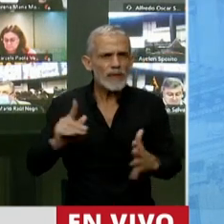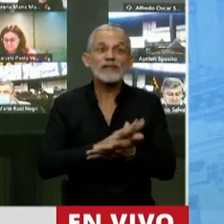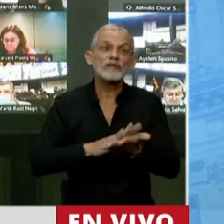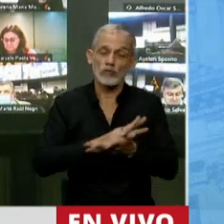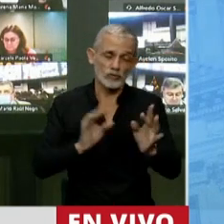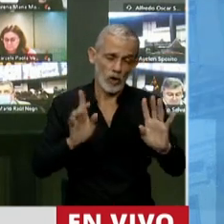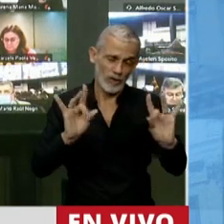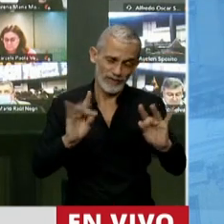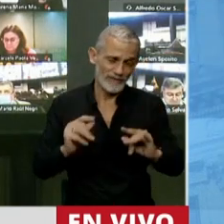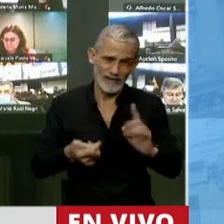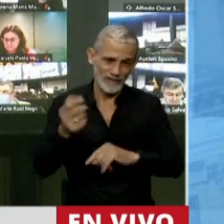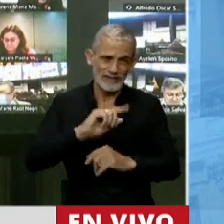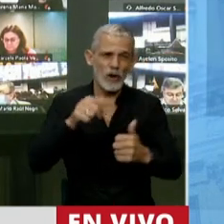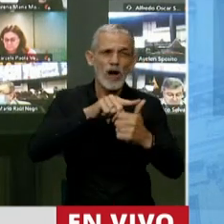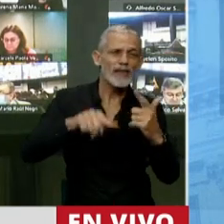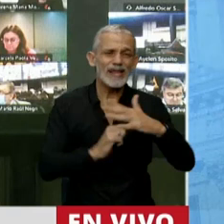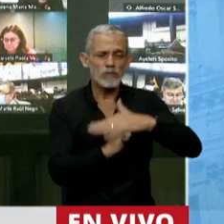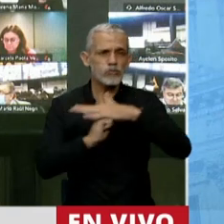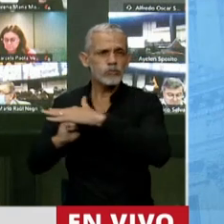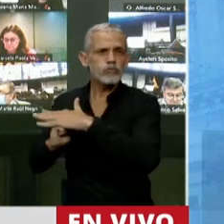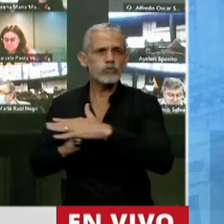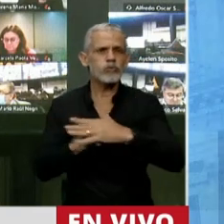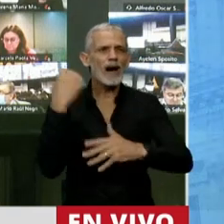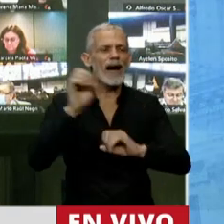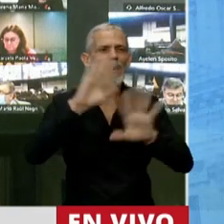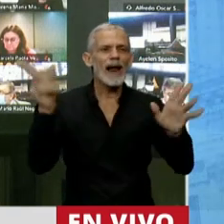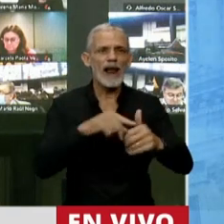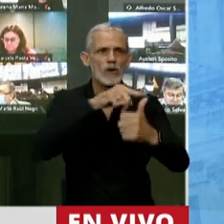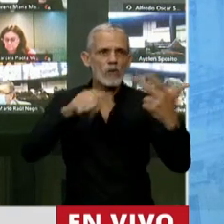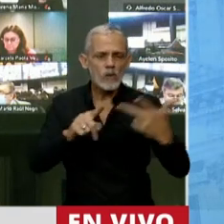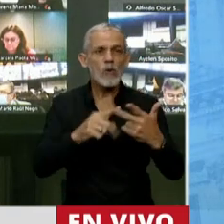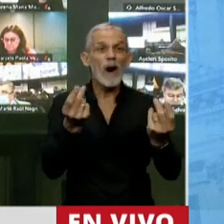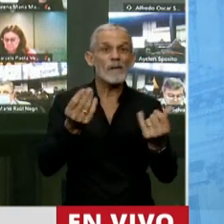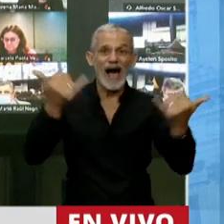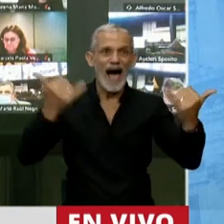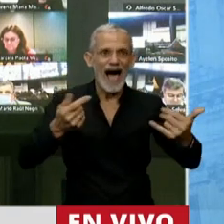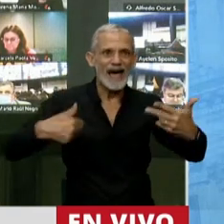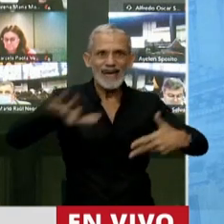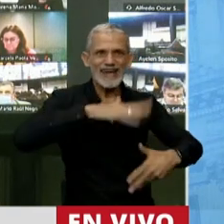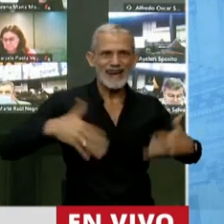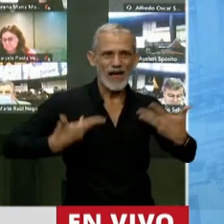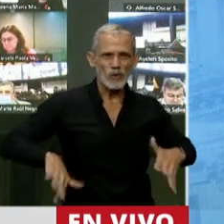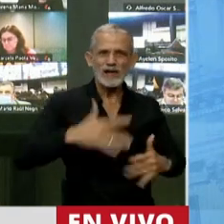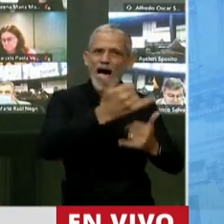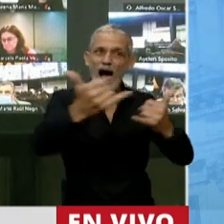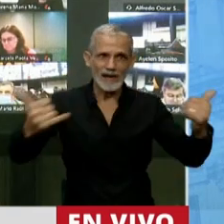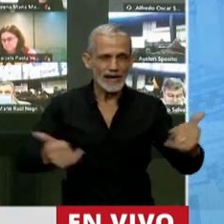complejas, pero hay tres pilares claros. Usar bien los activos naturales que te tocó tener.